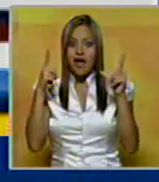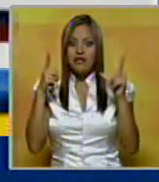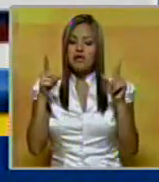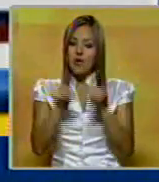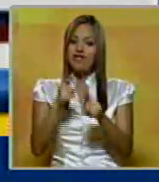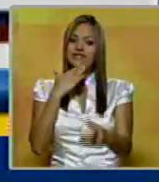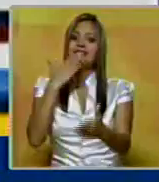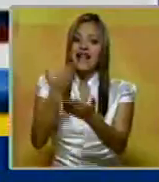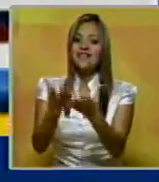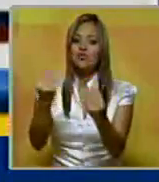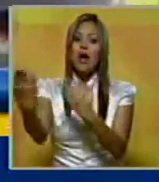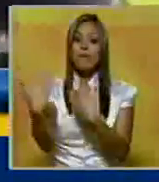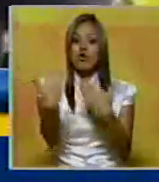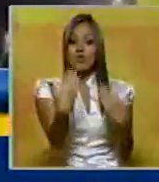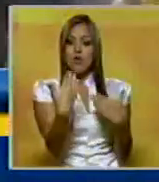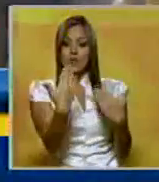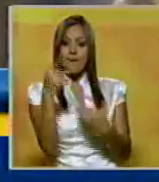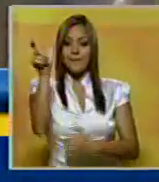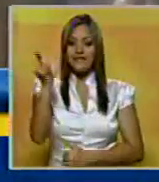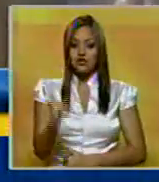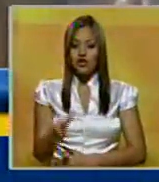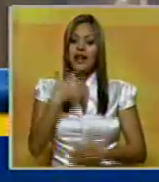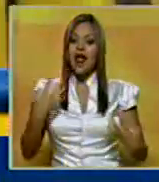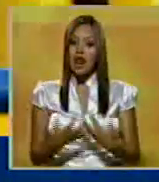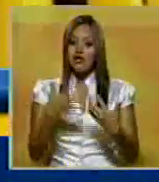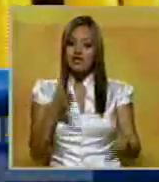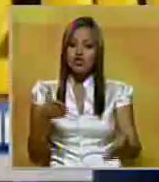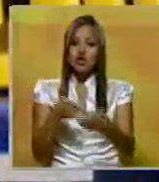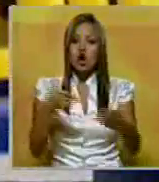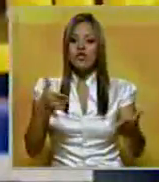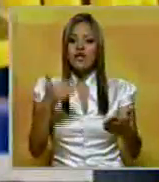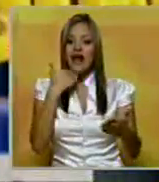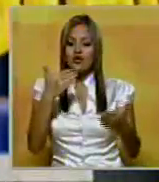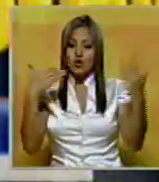agradeció el apoyo de los ciudadanos en su lucha contra las guerrillas colombianas.